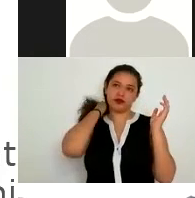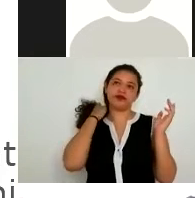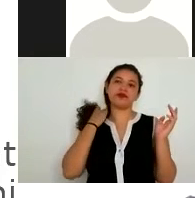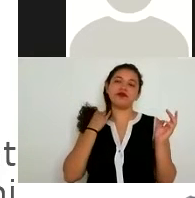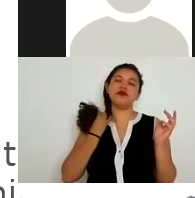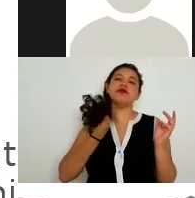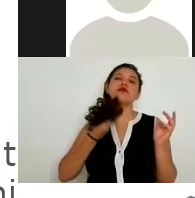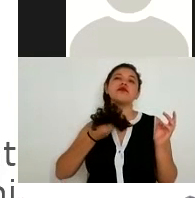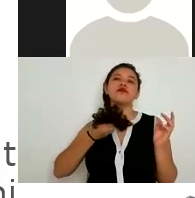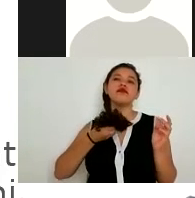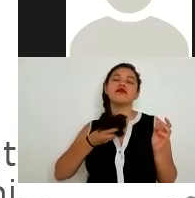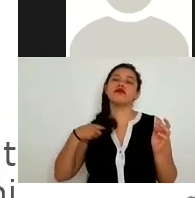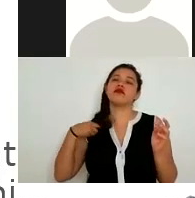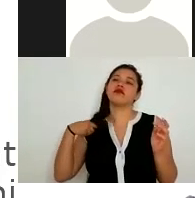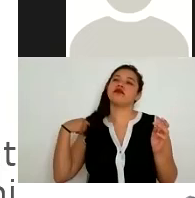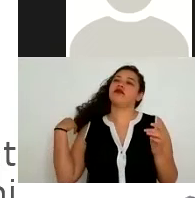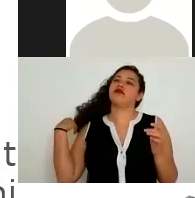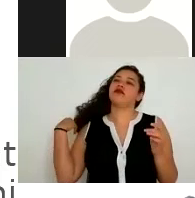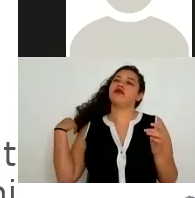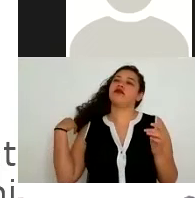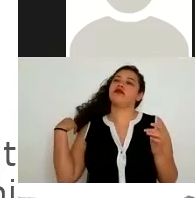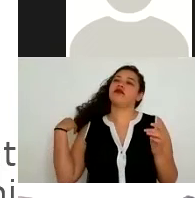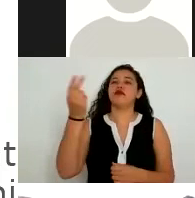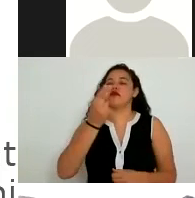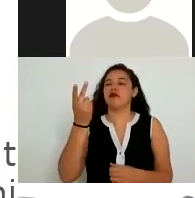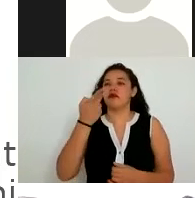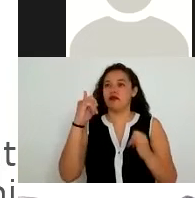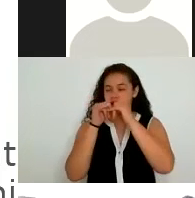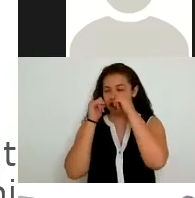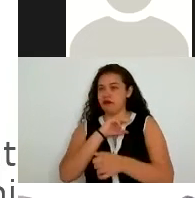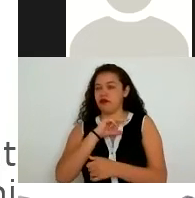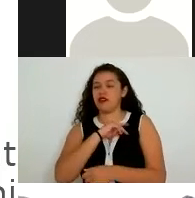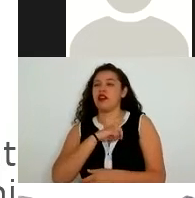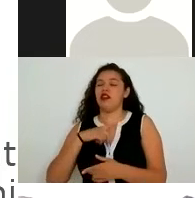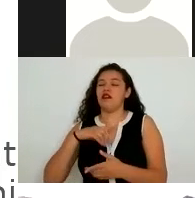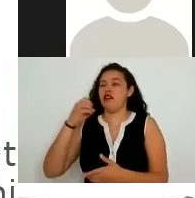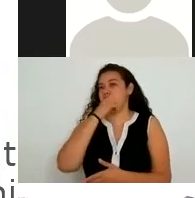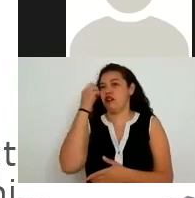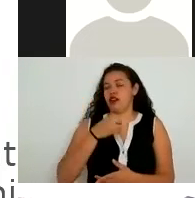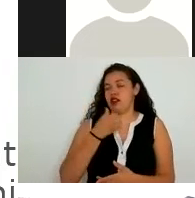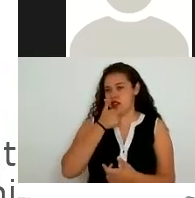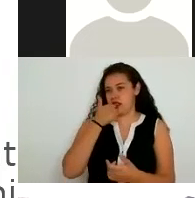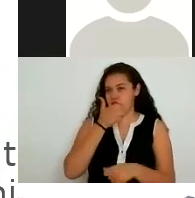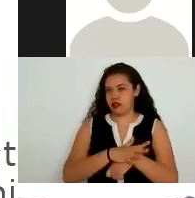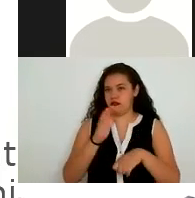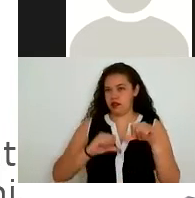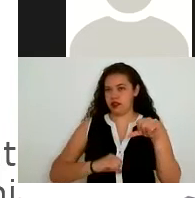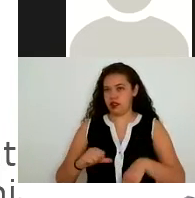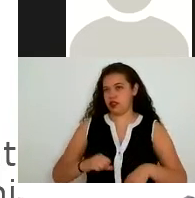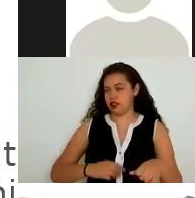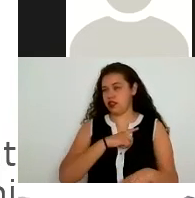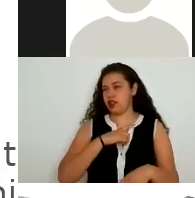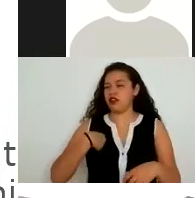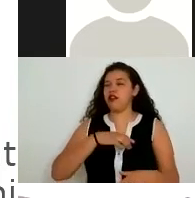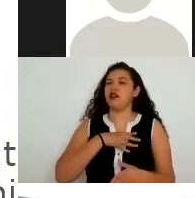las instituciones de asistencia como tiene que cumplir con diversas obligaciones ante diversas autoridades es muy común que se hagan